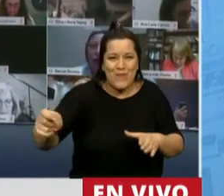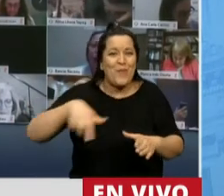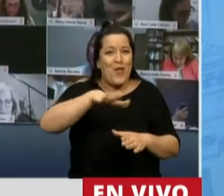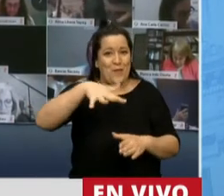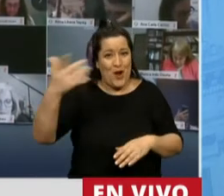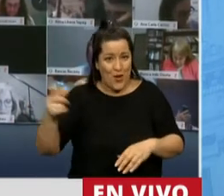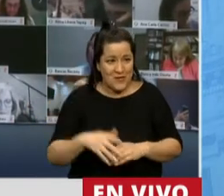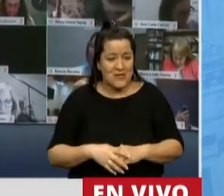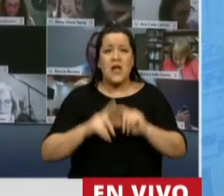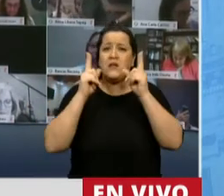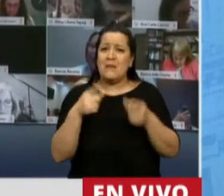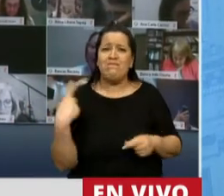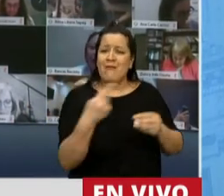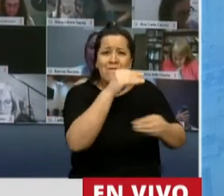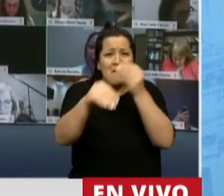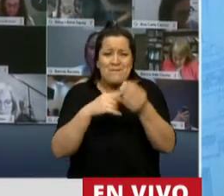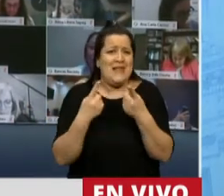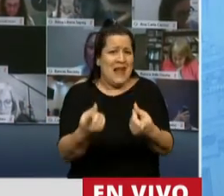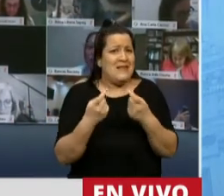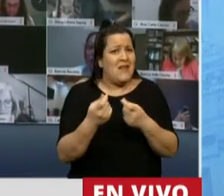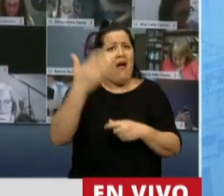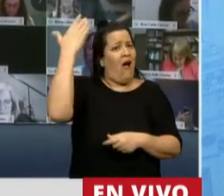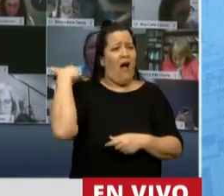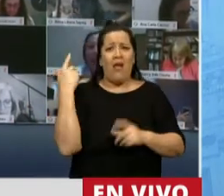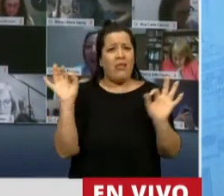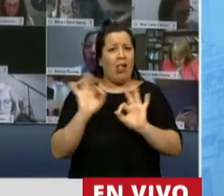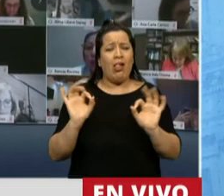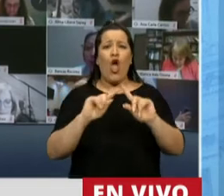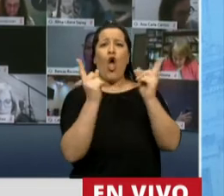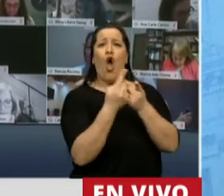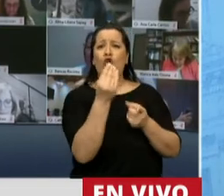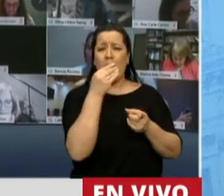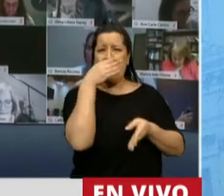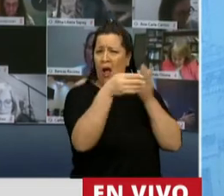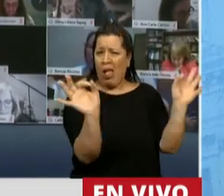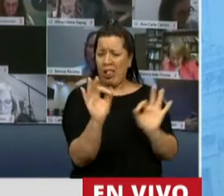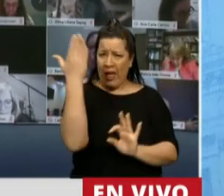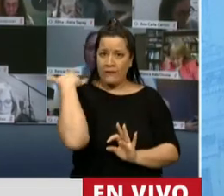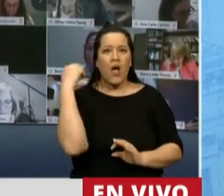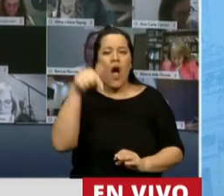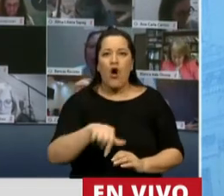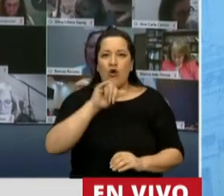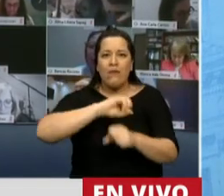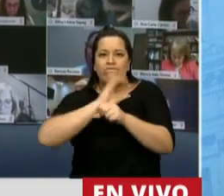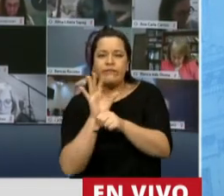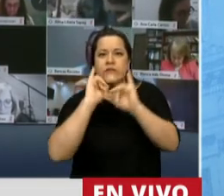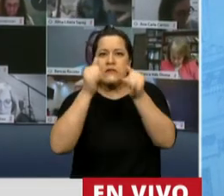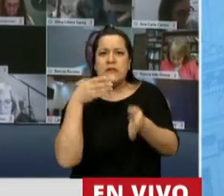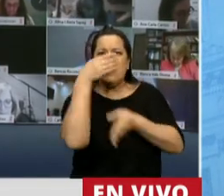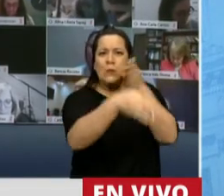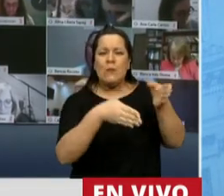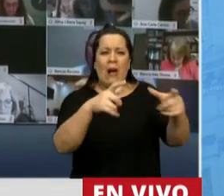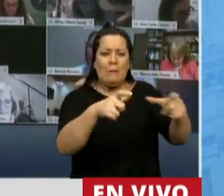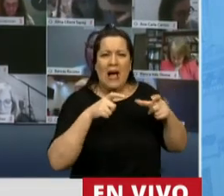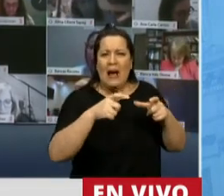necesidad también de muchas familias que antes no acudían a los comedores que hoy sí lo están haciendo para poder tener un plato de comida.